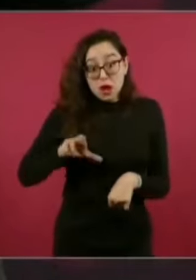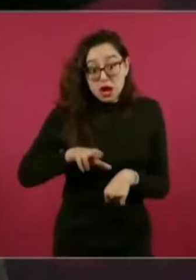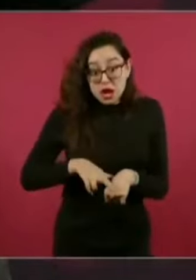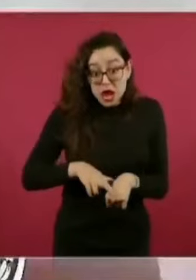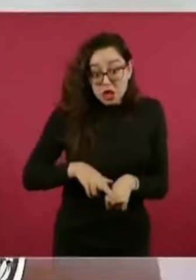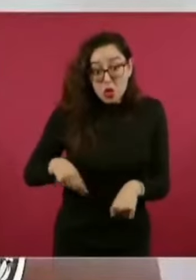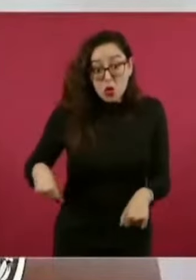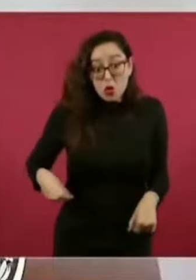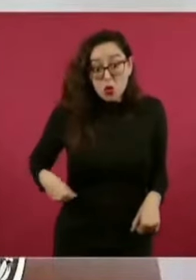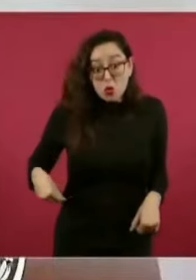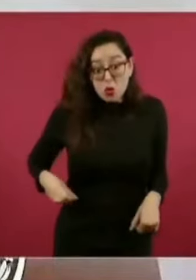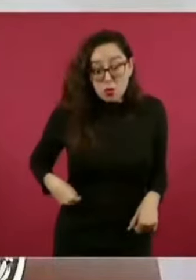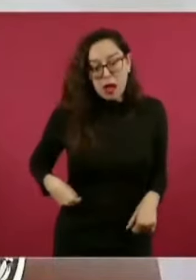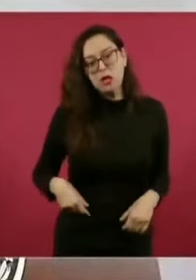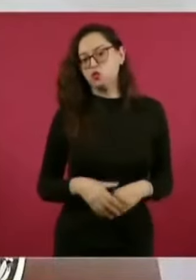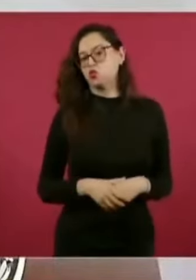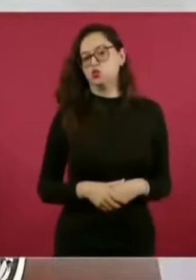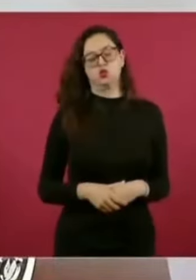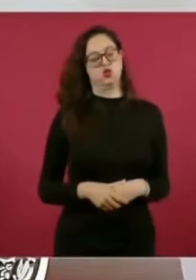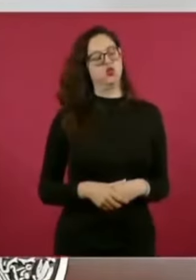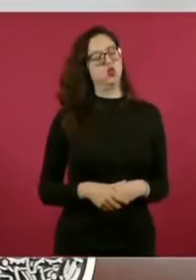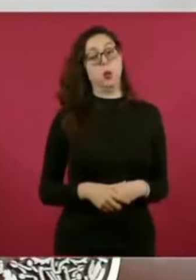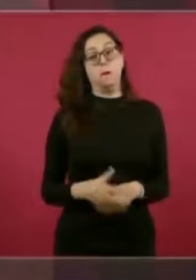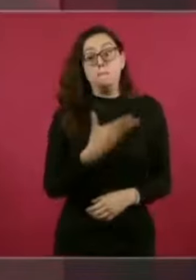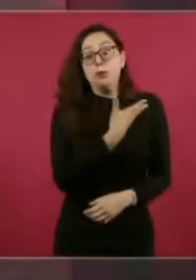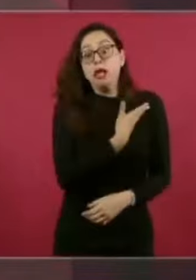presidente, es el Tlatoani, ¿cómo?